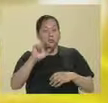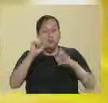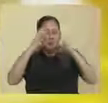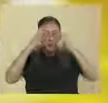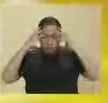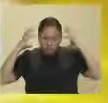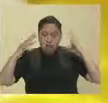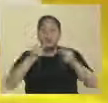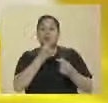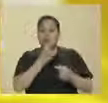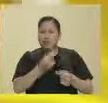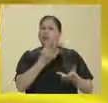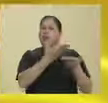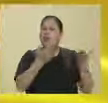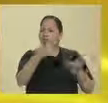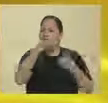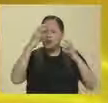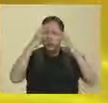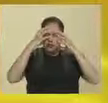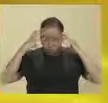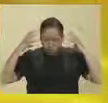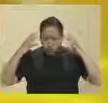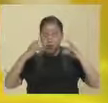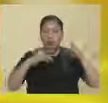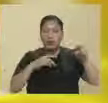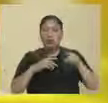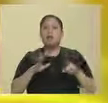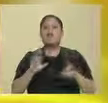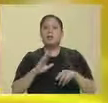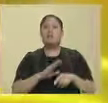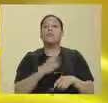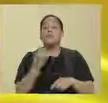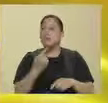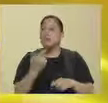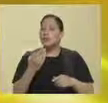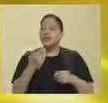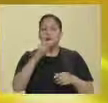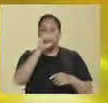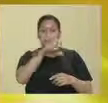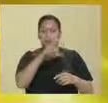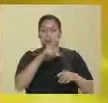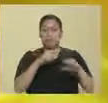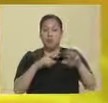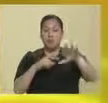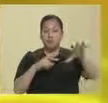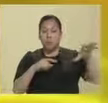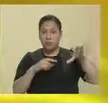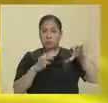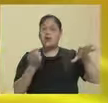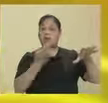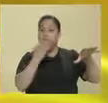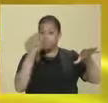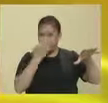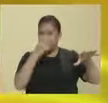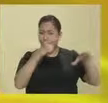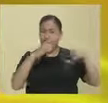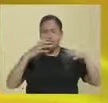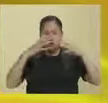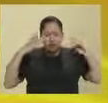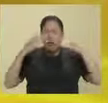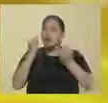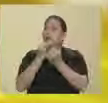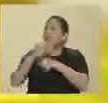más sometidos al estrés, tanto en el ámbito escolar y